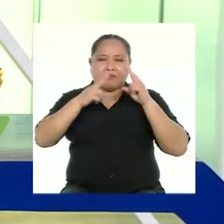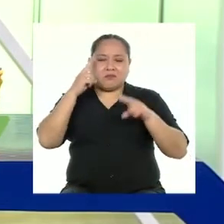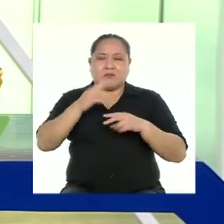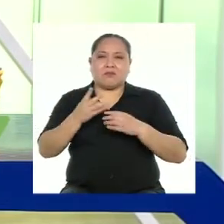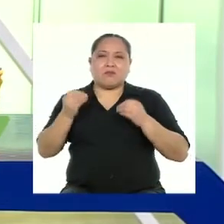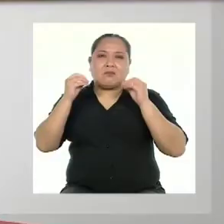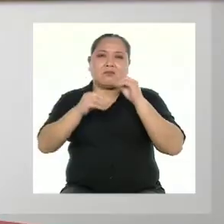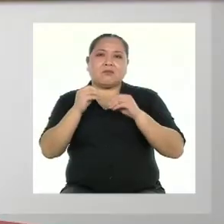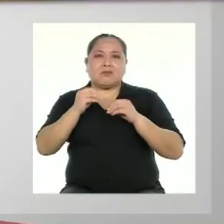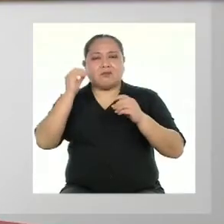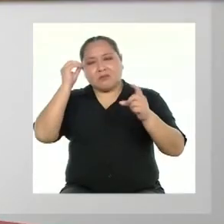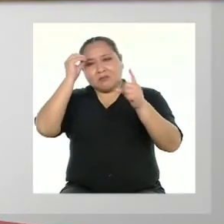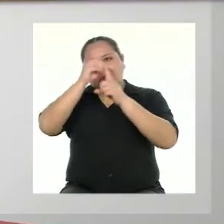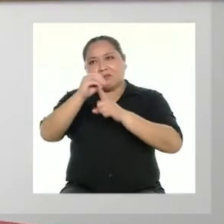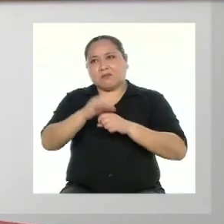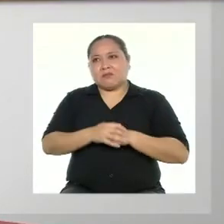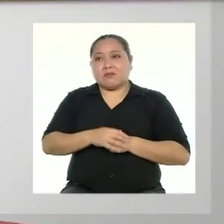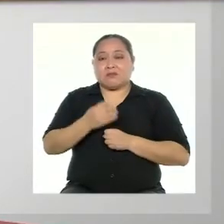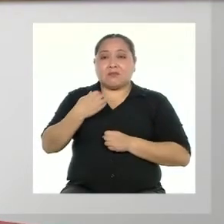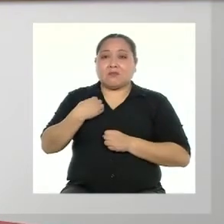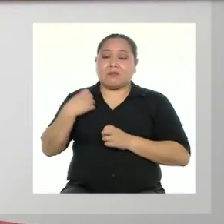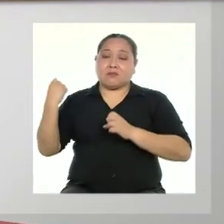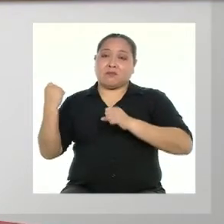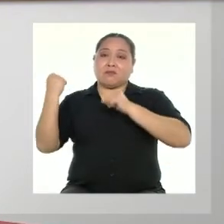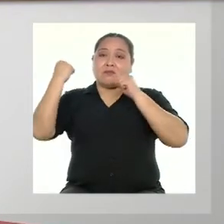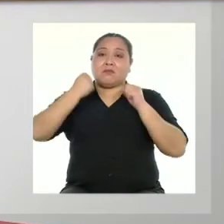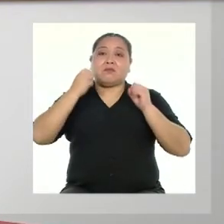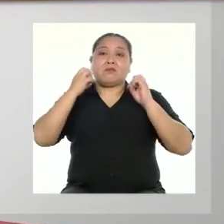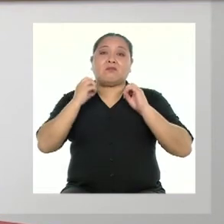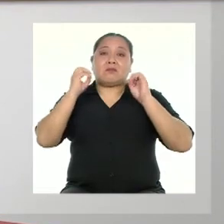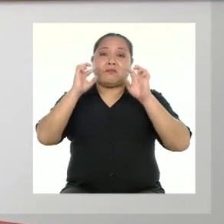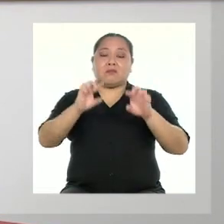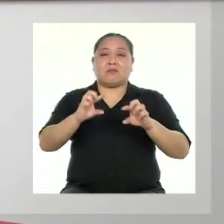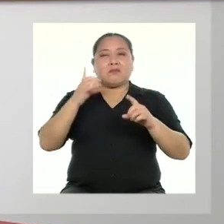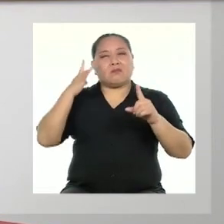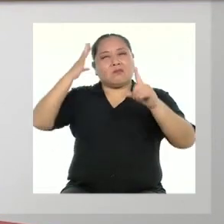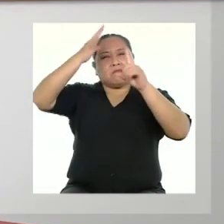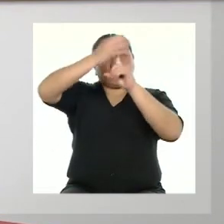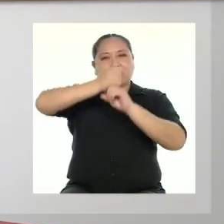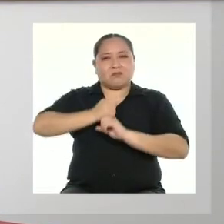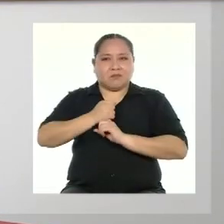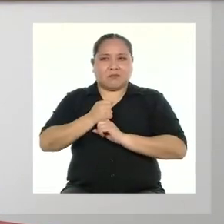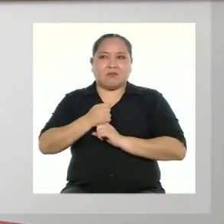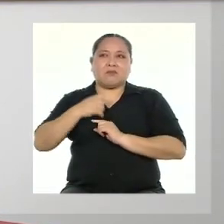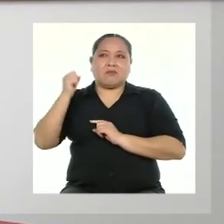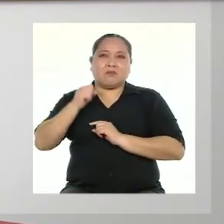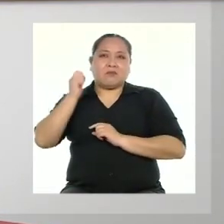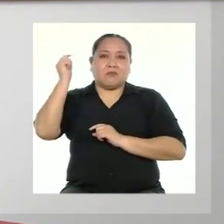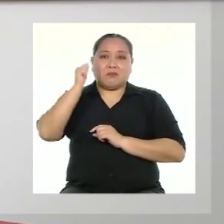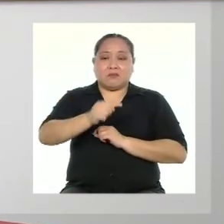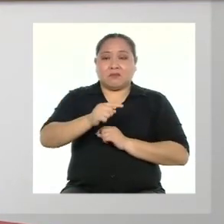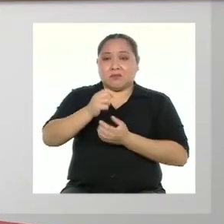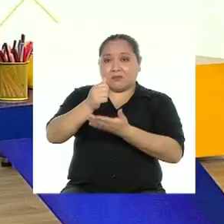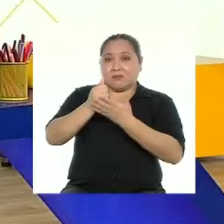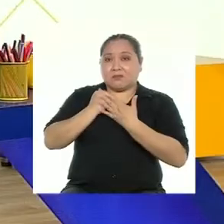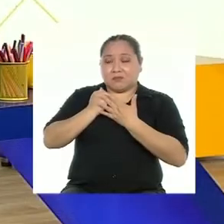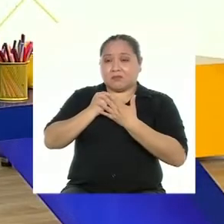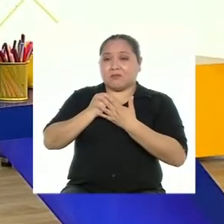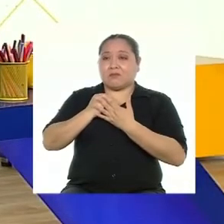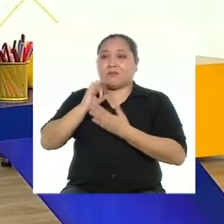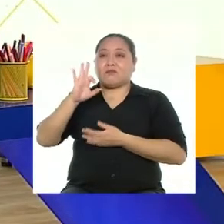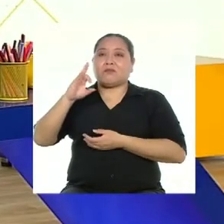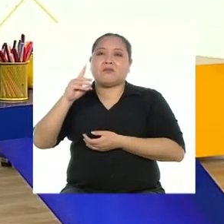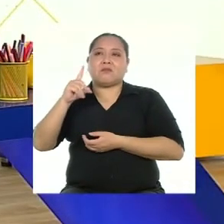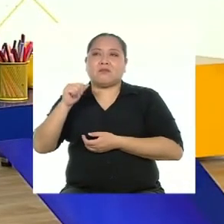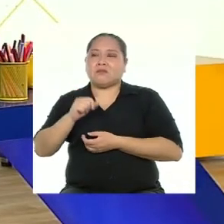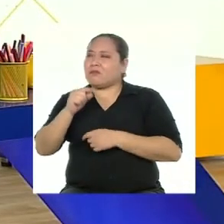planteamos una meta? Que cuenten con fortalezas y oportunidades para lograrla Justamente para eso nos sirve el FODA ¿Y